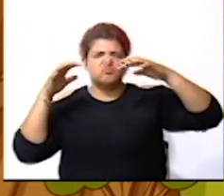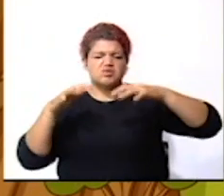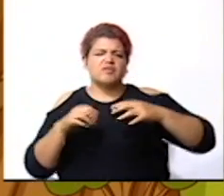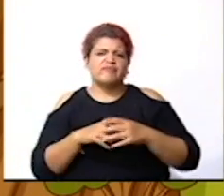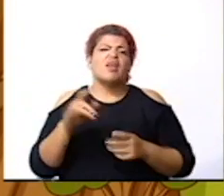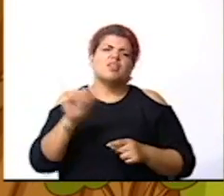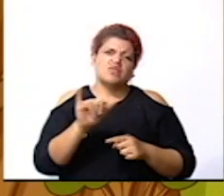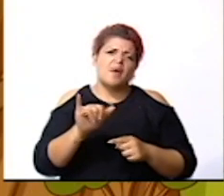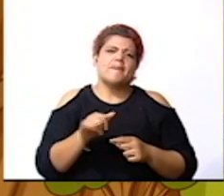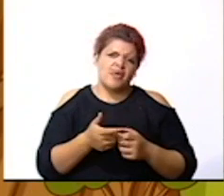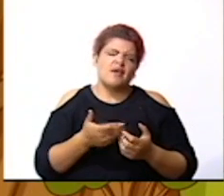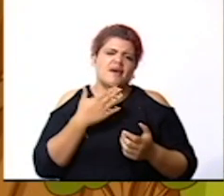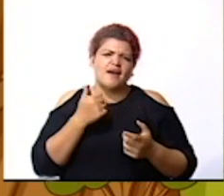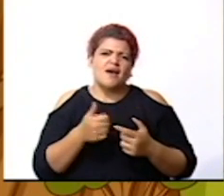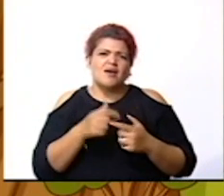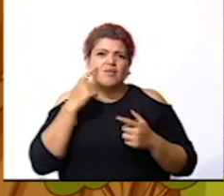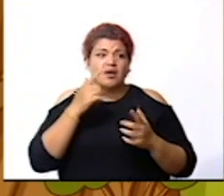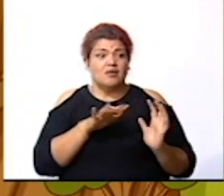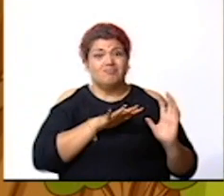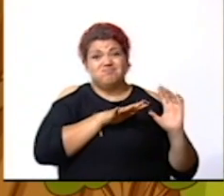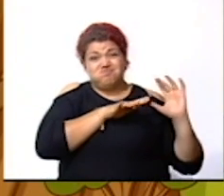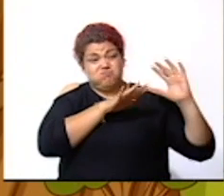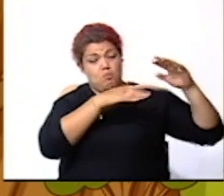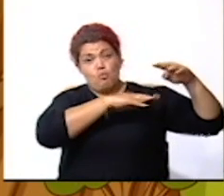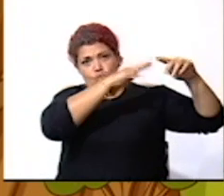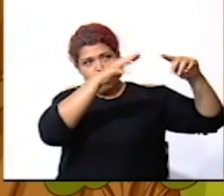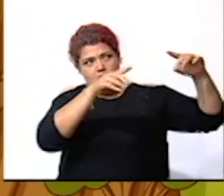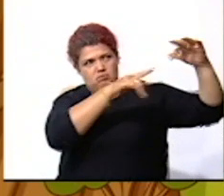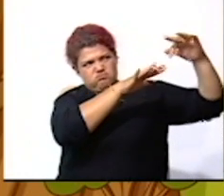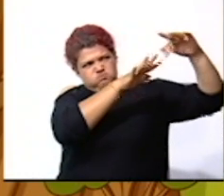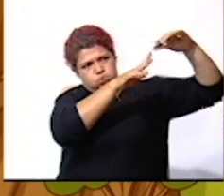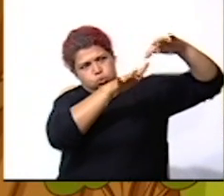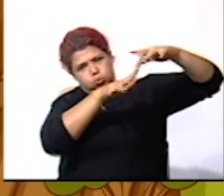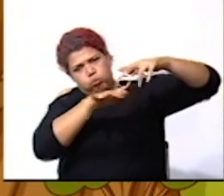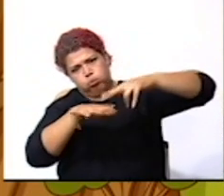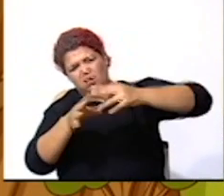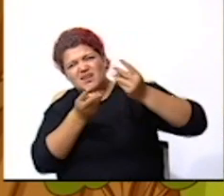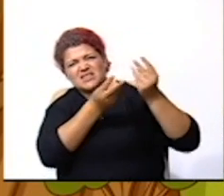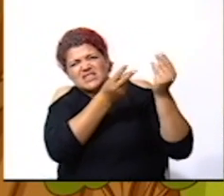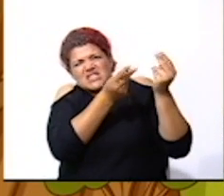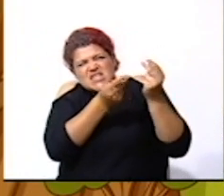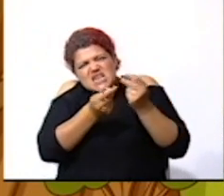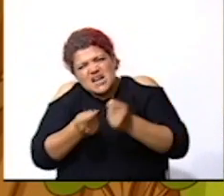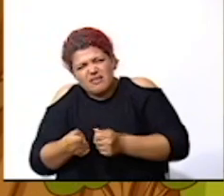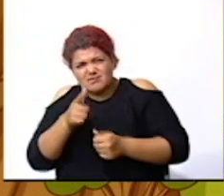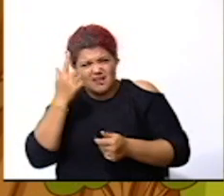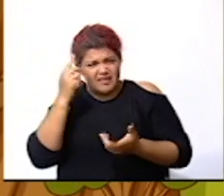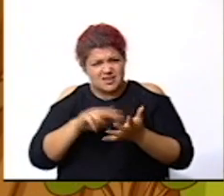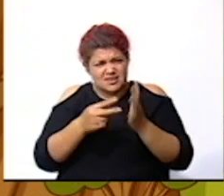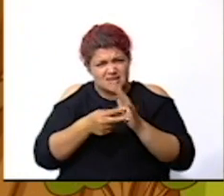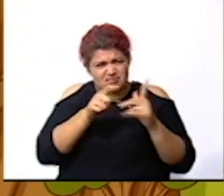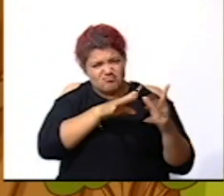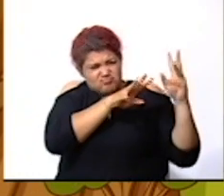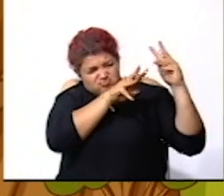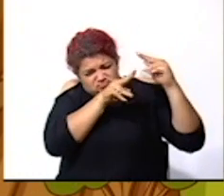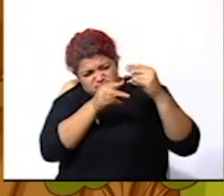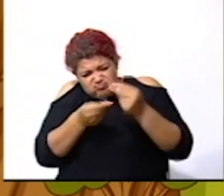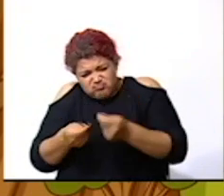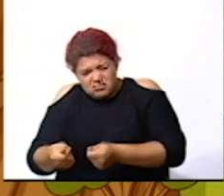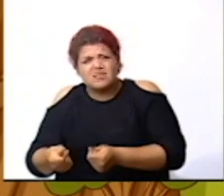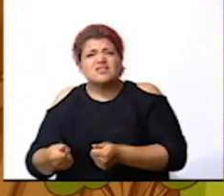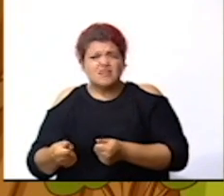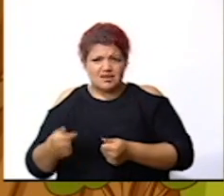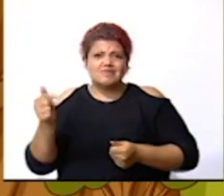sino también que existen los deslizamientos han escuchado ustedes ese término deslizamiento sí